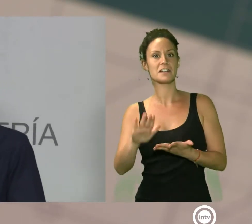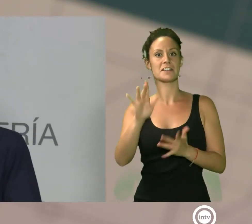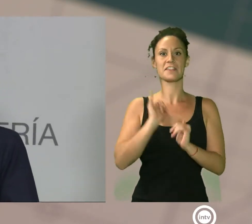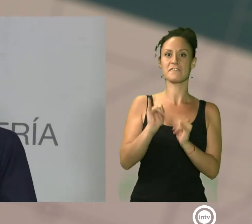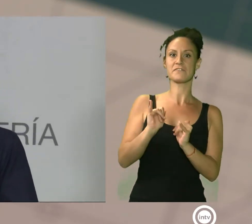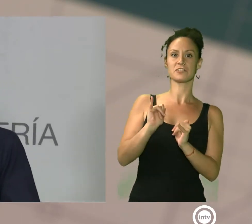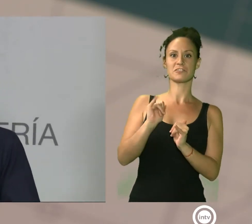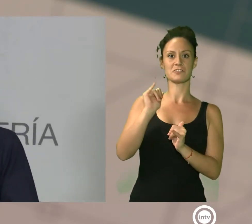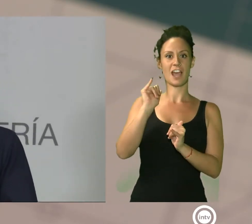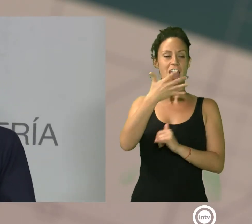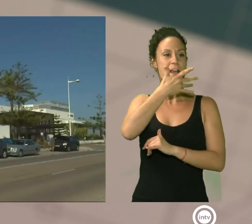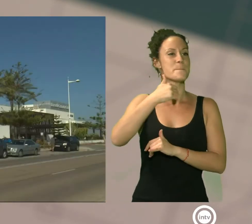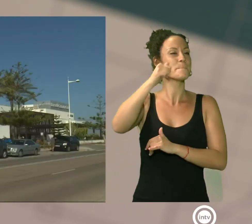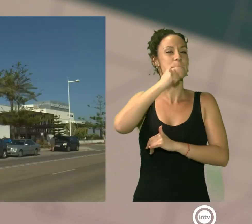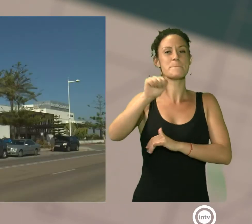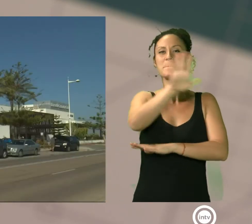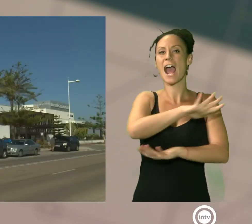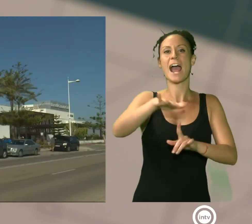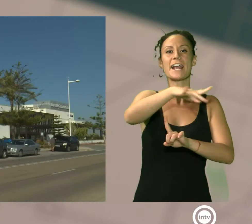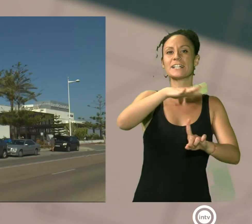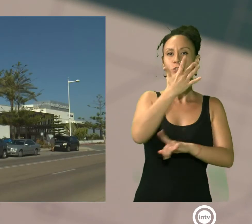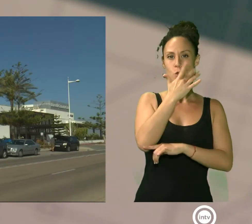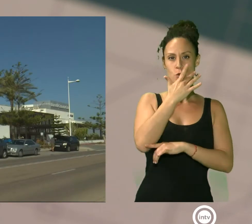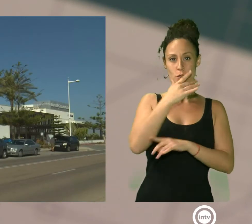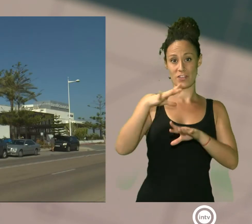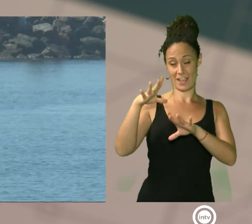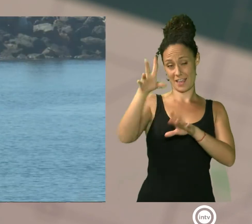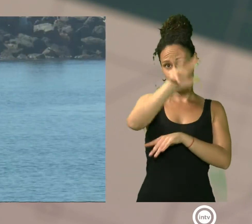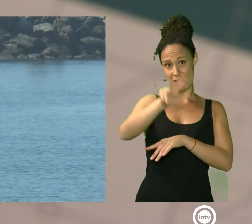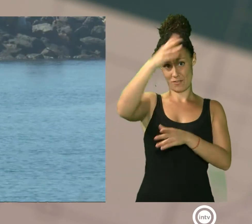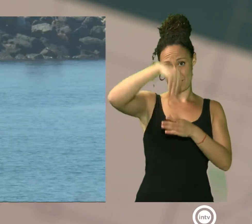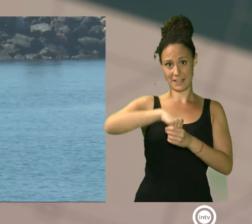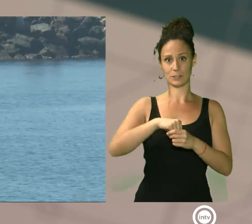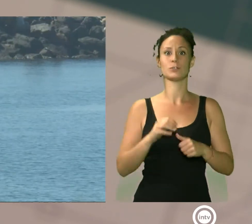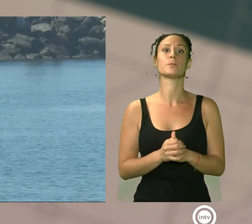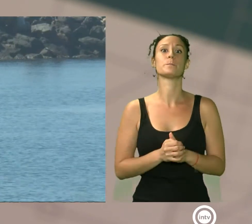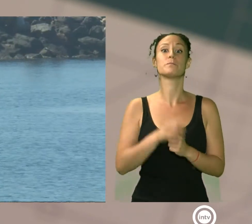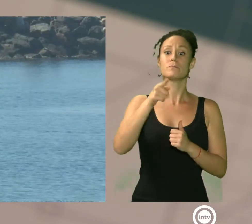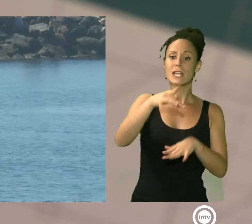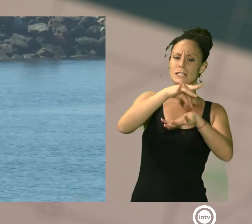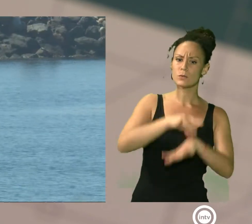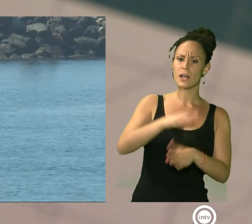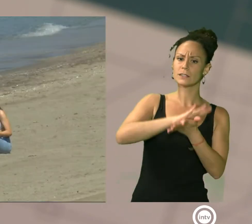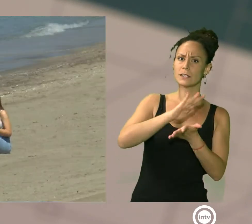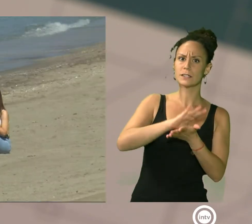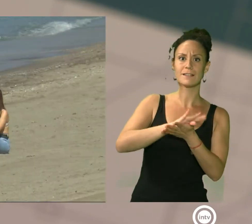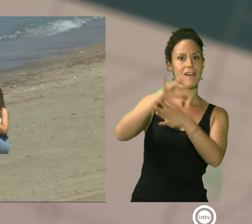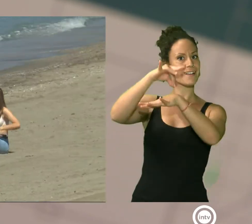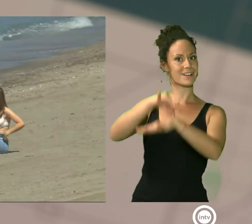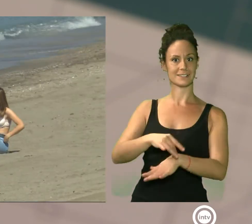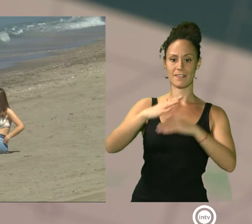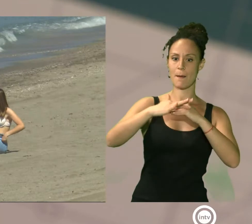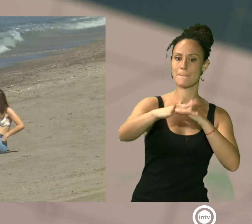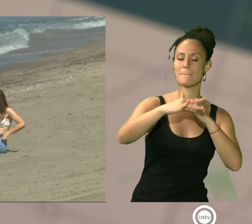dentro del territorio nacional. Desde el Ayuntamiento garantizan la seguridad y tranquilidad a los turistas, tanto en nuestras playas,